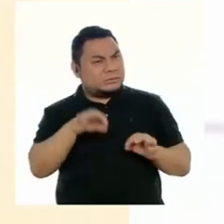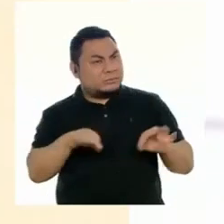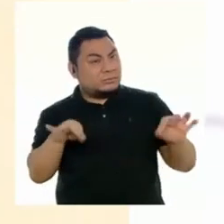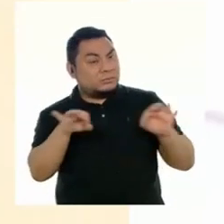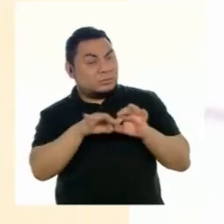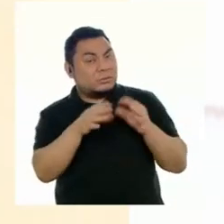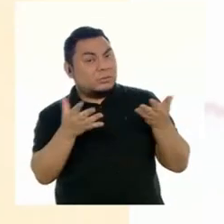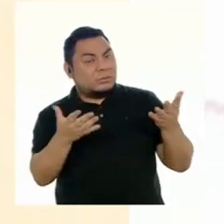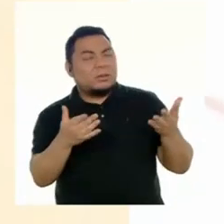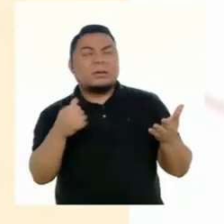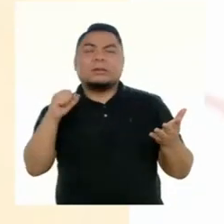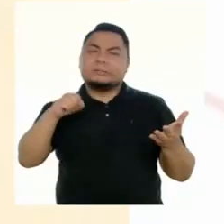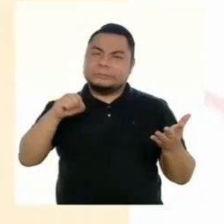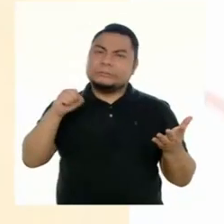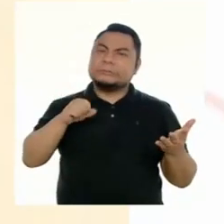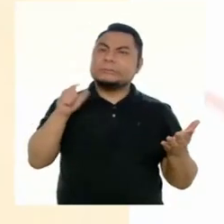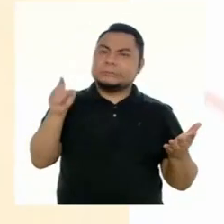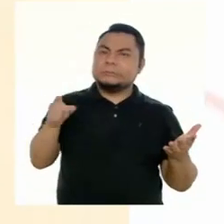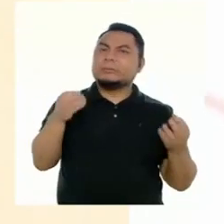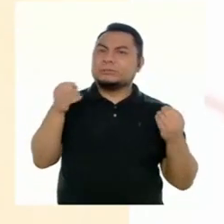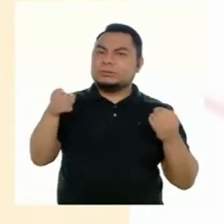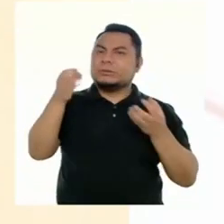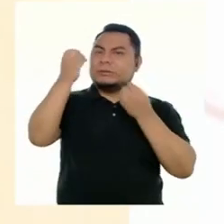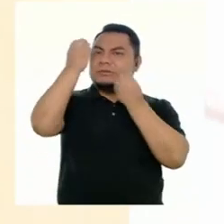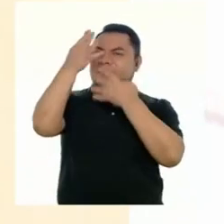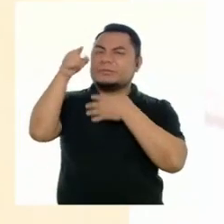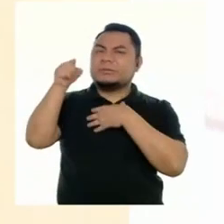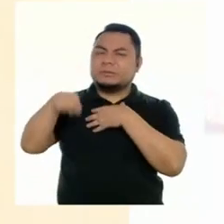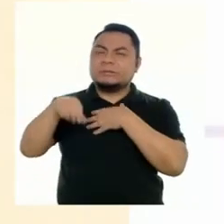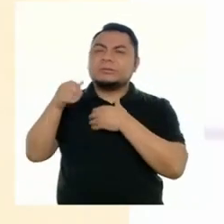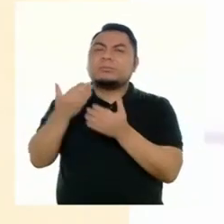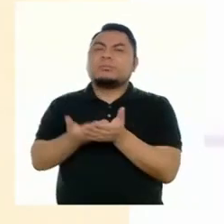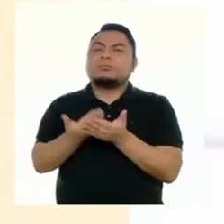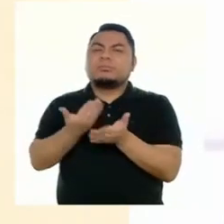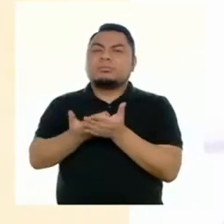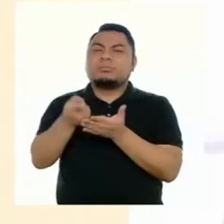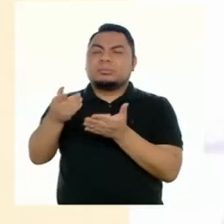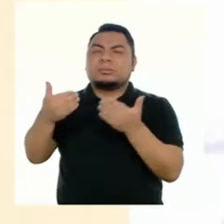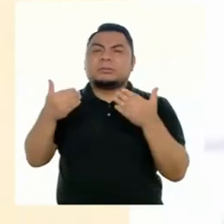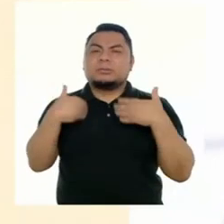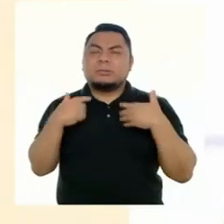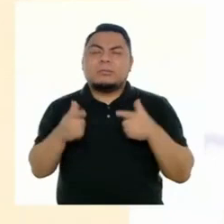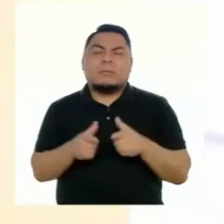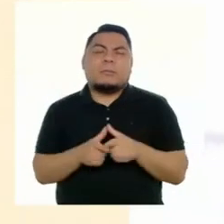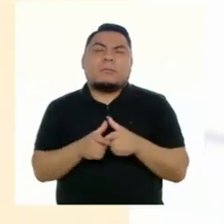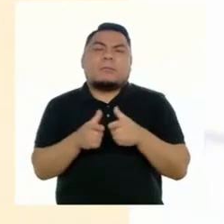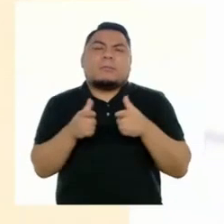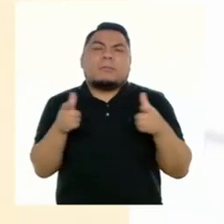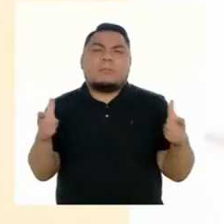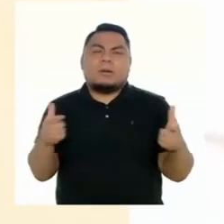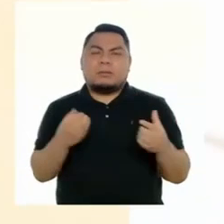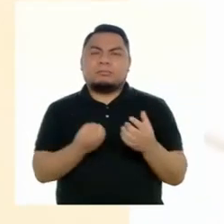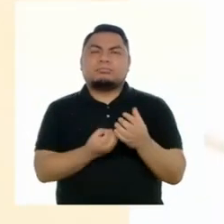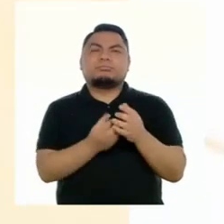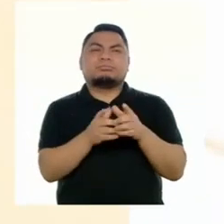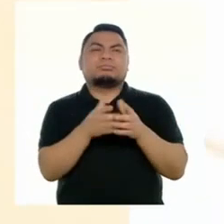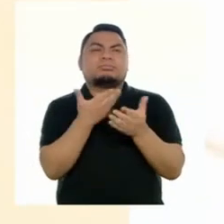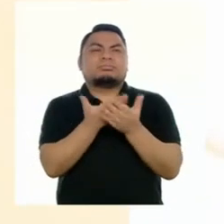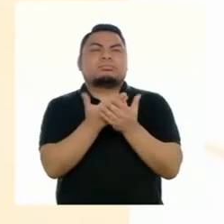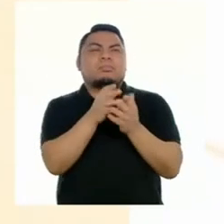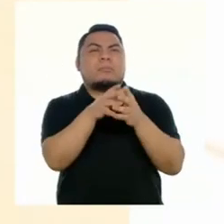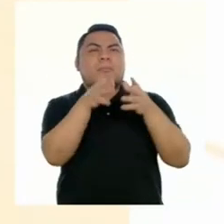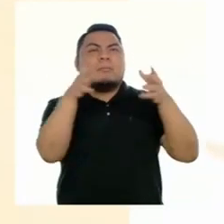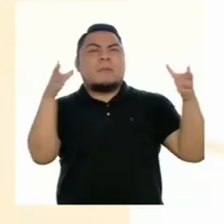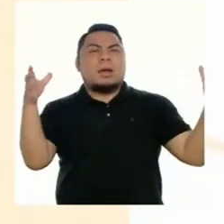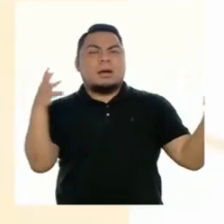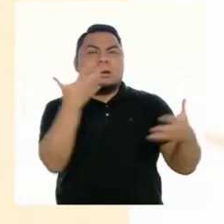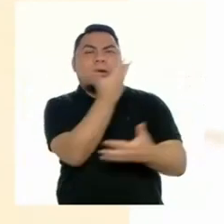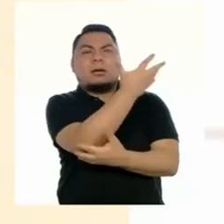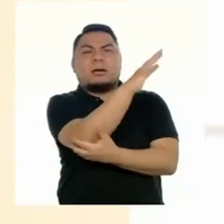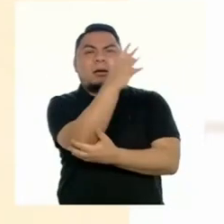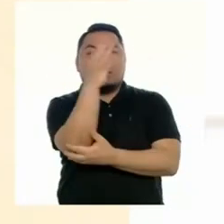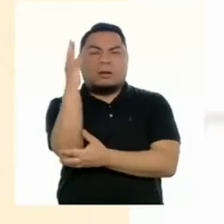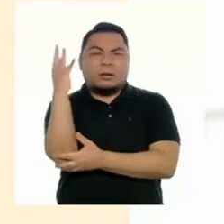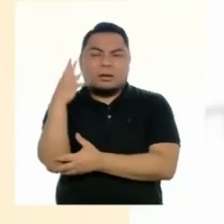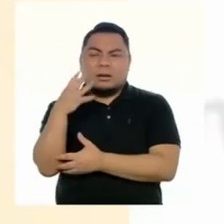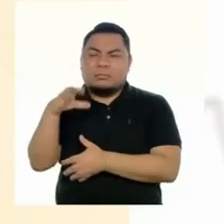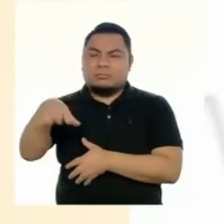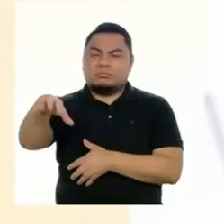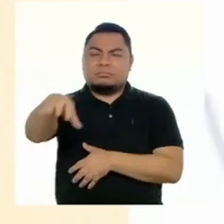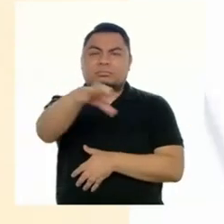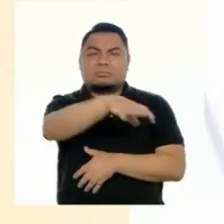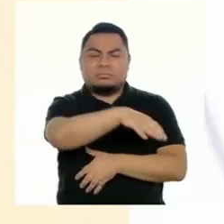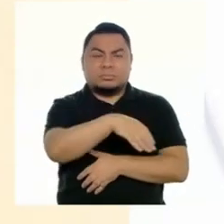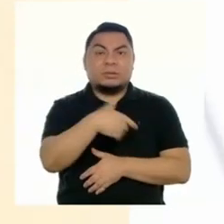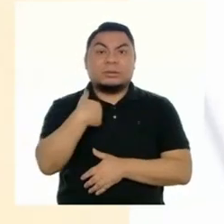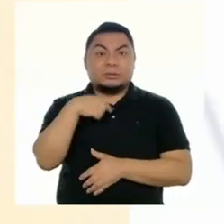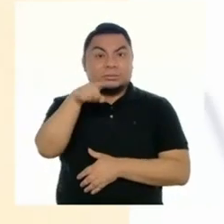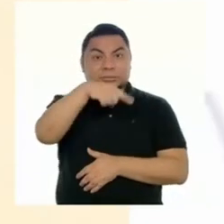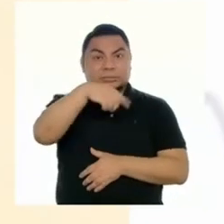Bueno, profesora Felicitas, esta información sustenta que tenemos una inmensa biodiversidad. Si conocemos realmente toda la riqueza